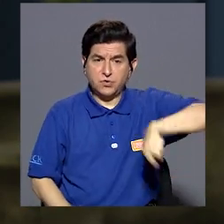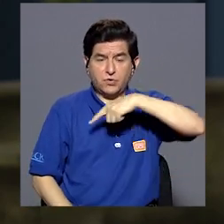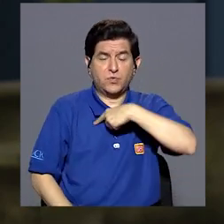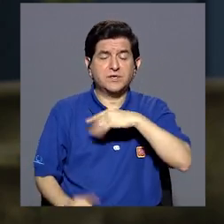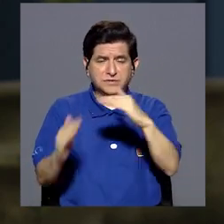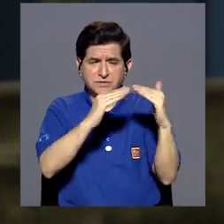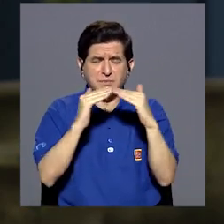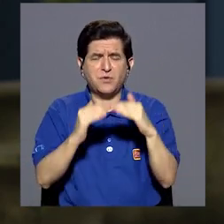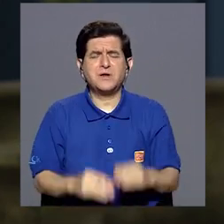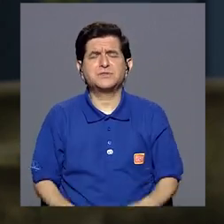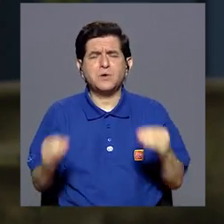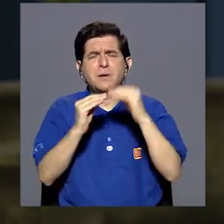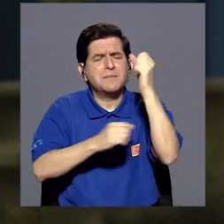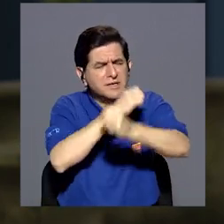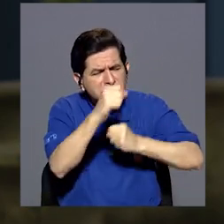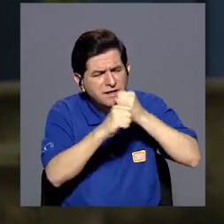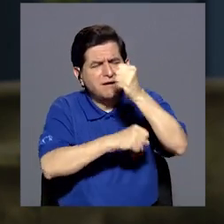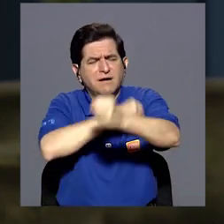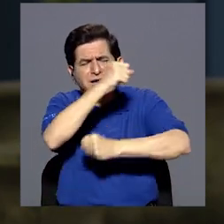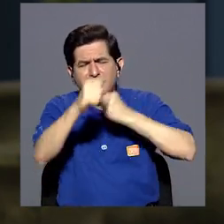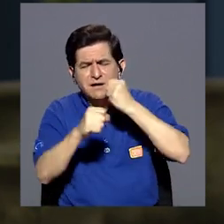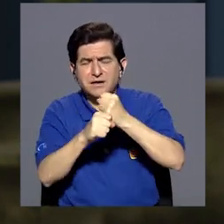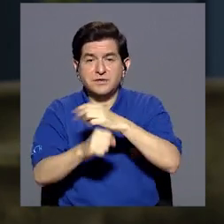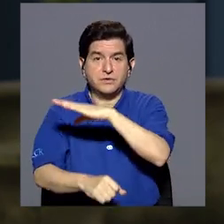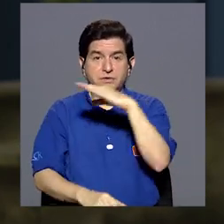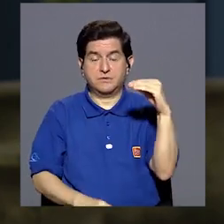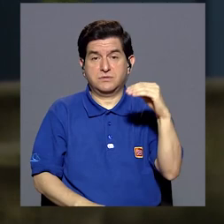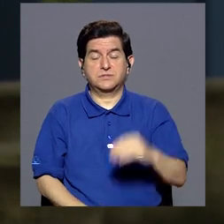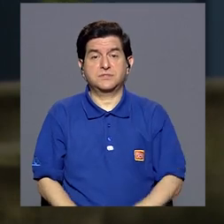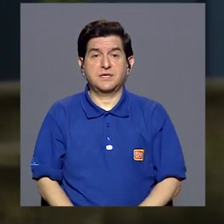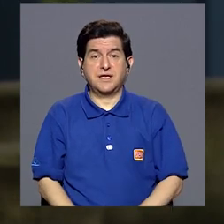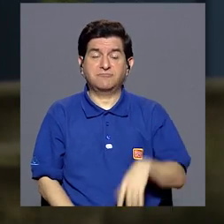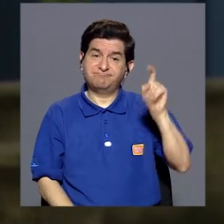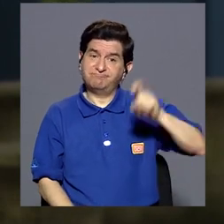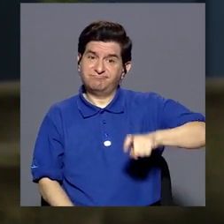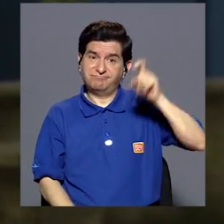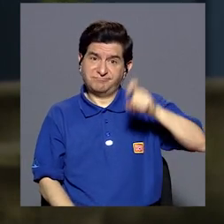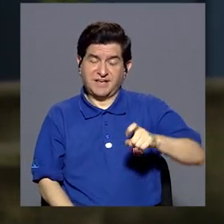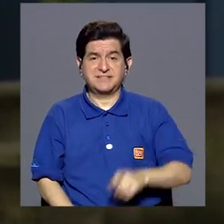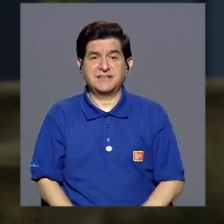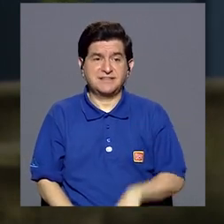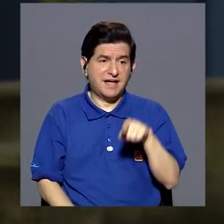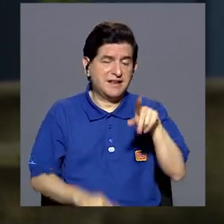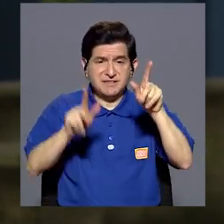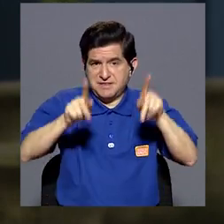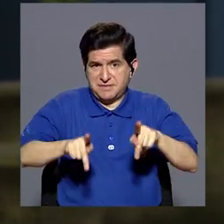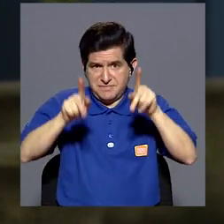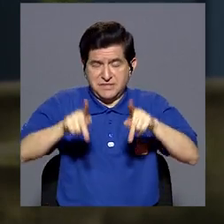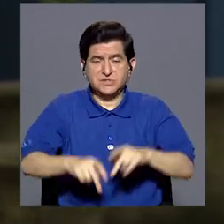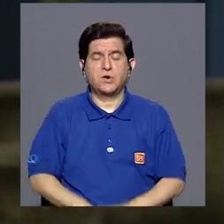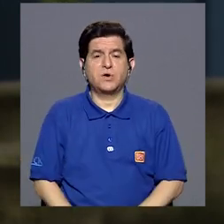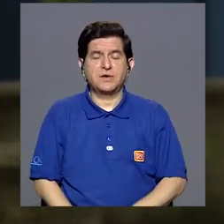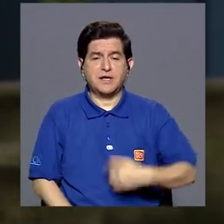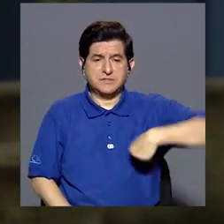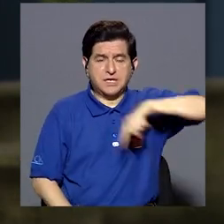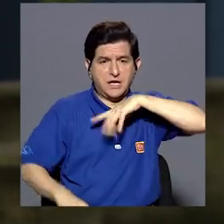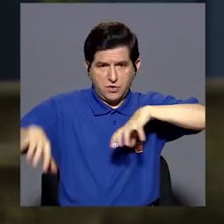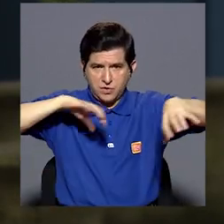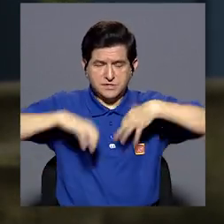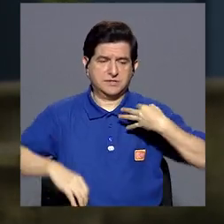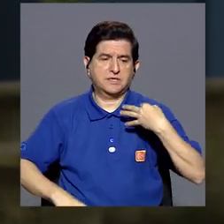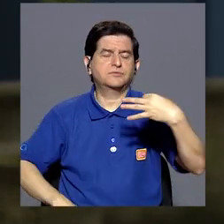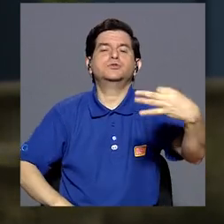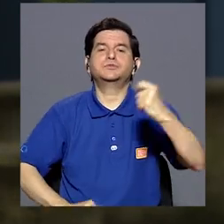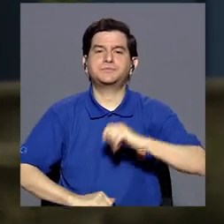cada vez vamos siendo una población más longeva y, pues, al mismo tiempo, pues, vamos a necesitar más de estas personas para nuestras